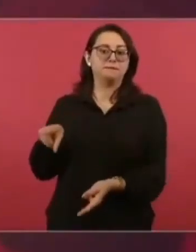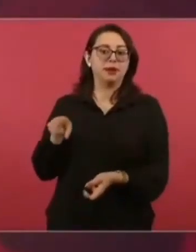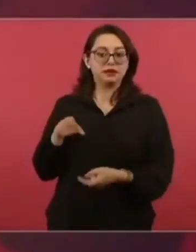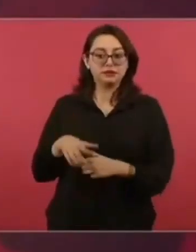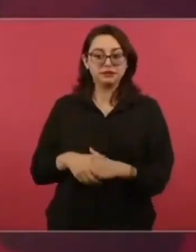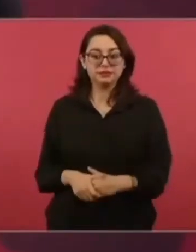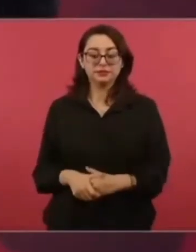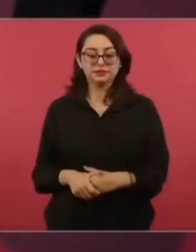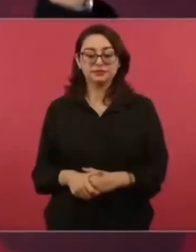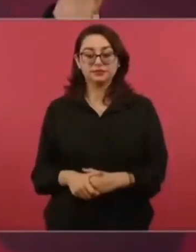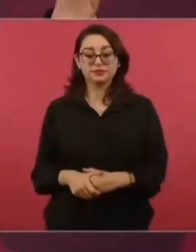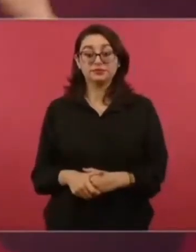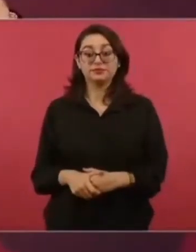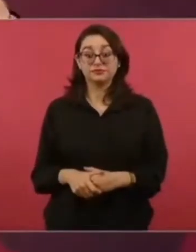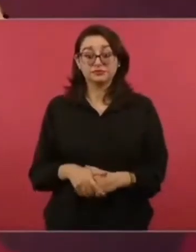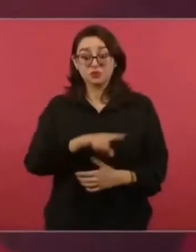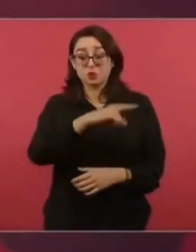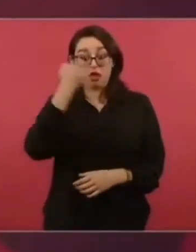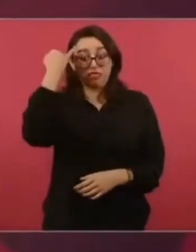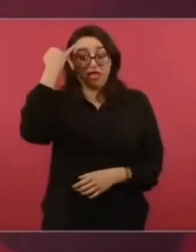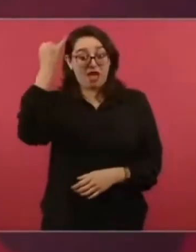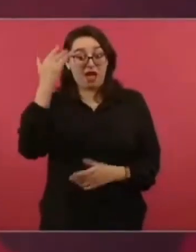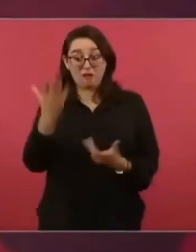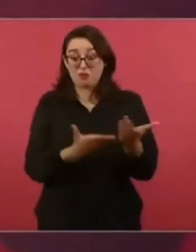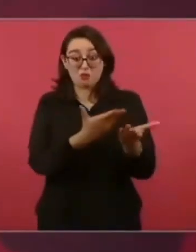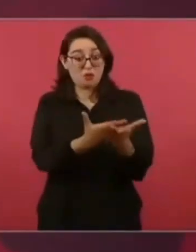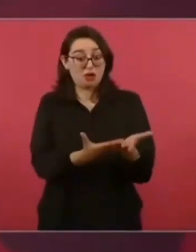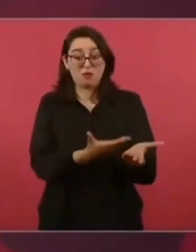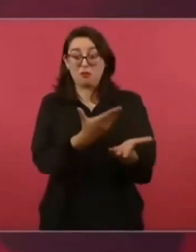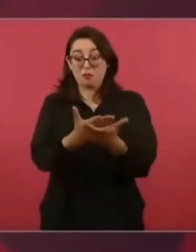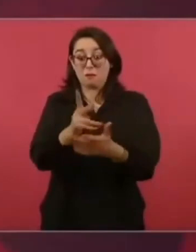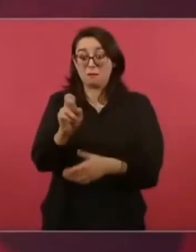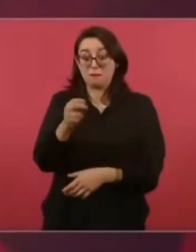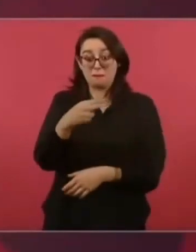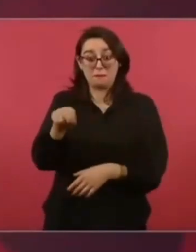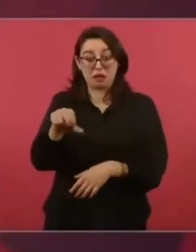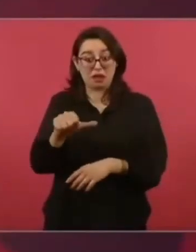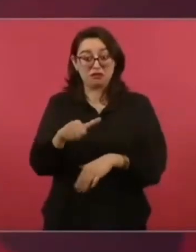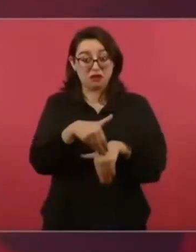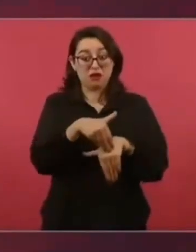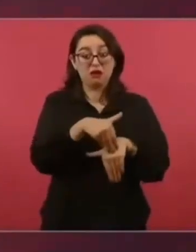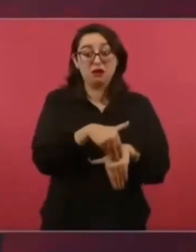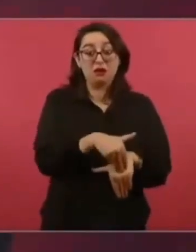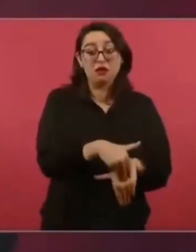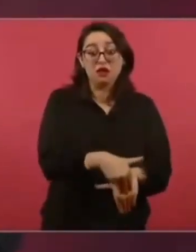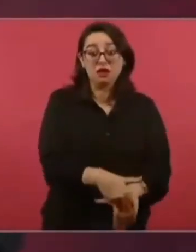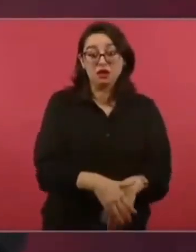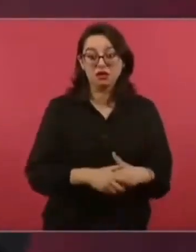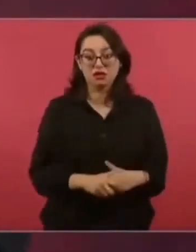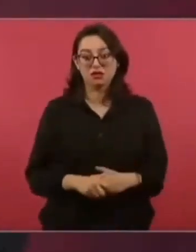Ya son sus ideas brillantes. Y con todo respeto, pues el hijo